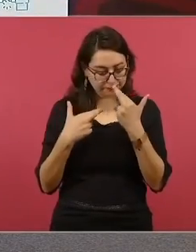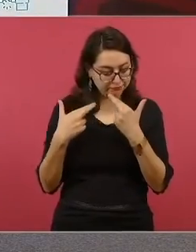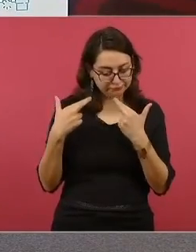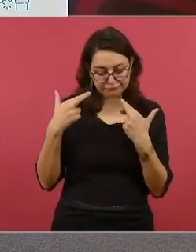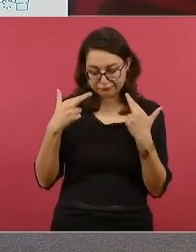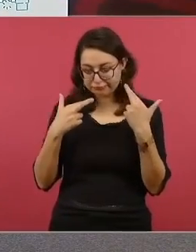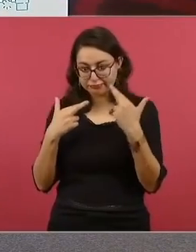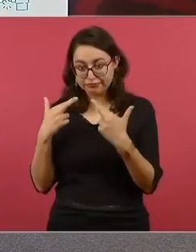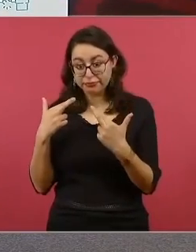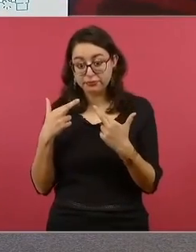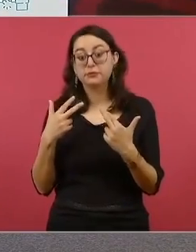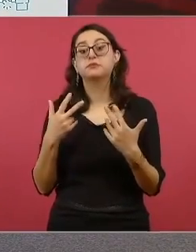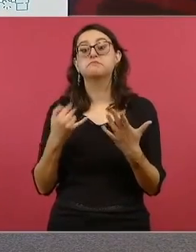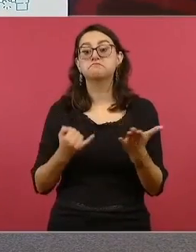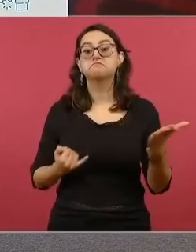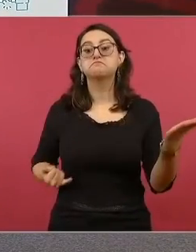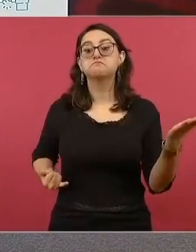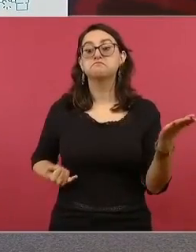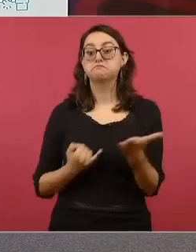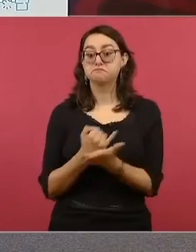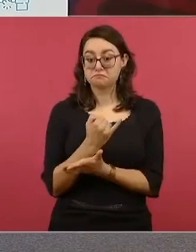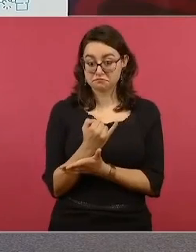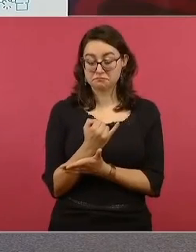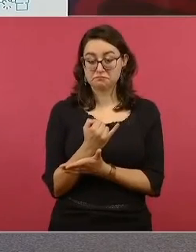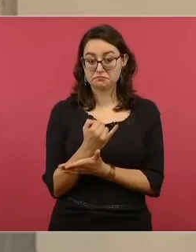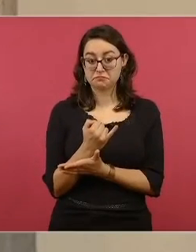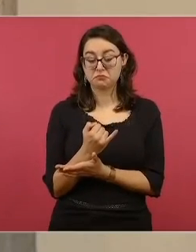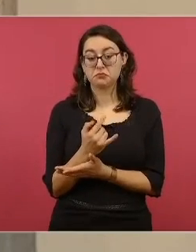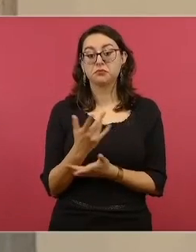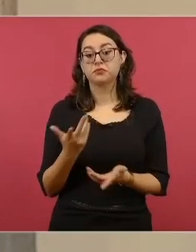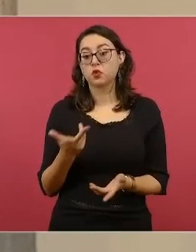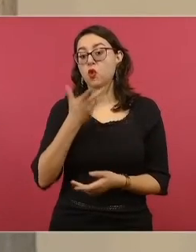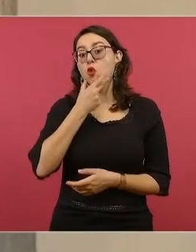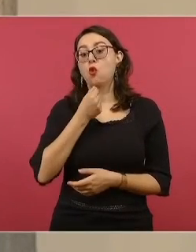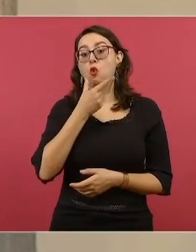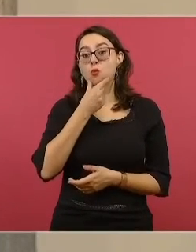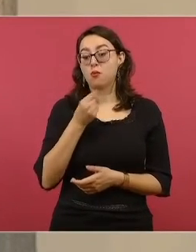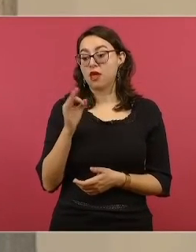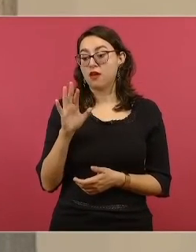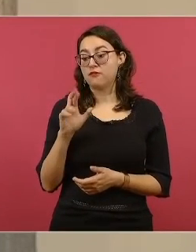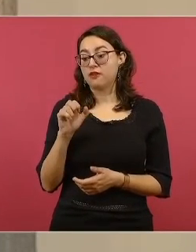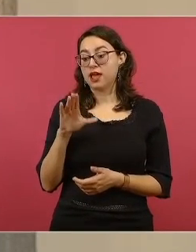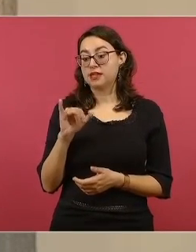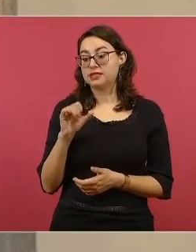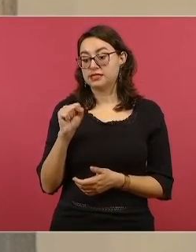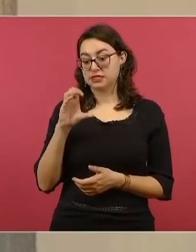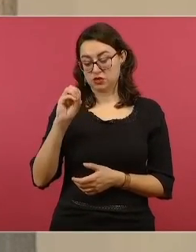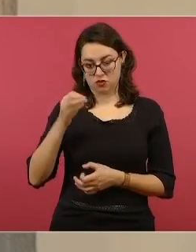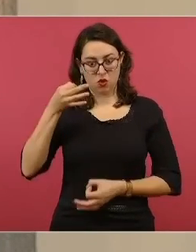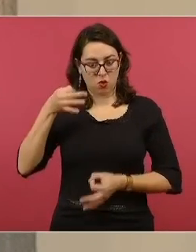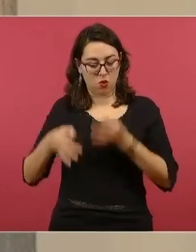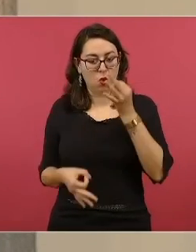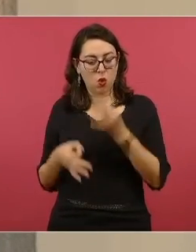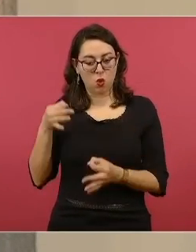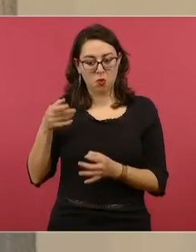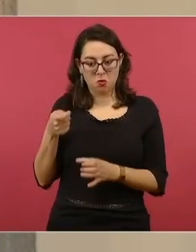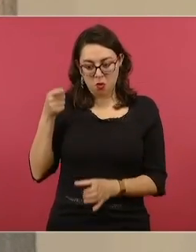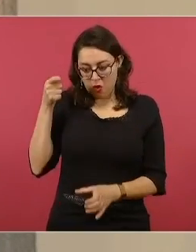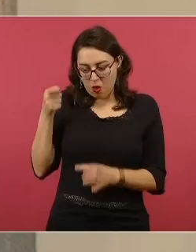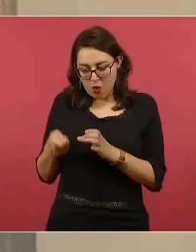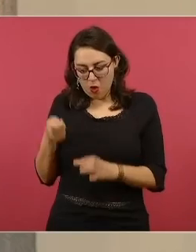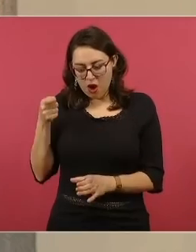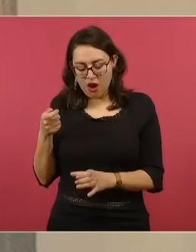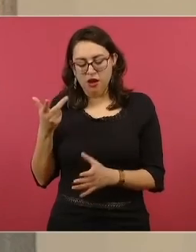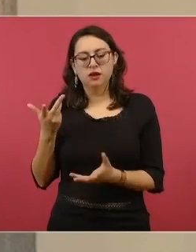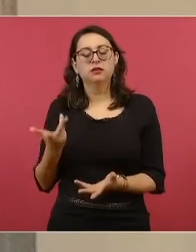Y en esa audiencia, el juez Francisco Javier Martínez Castillo, sin considerar